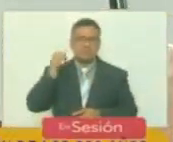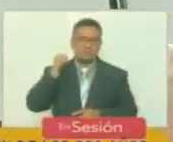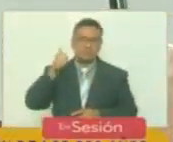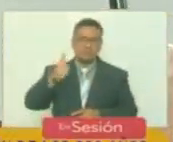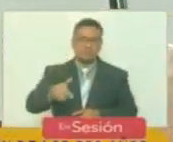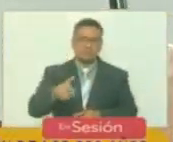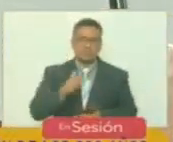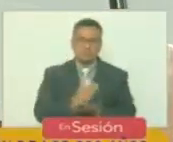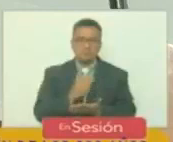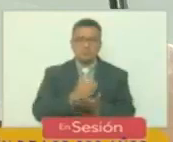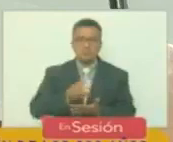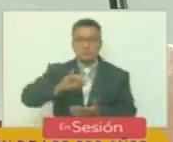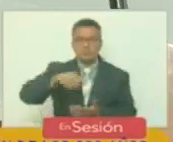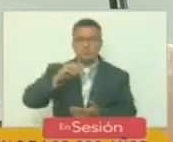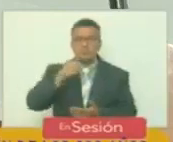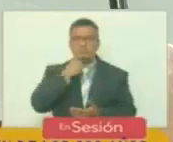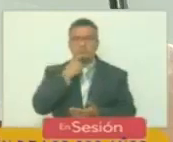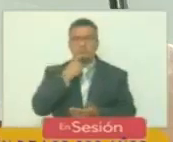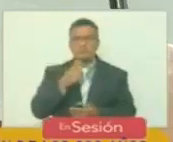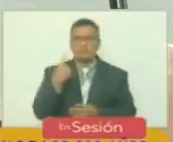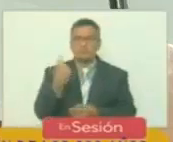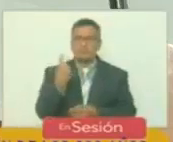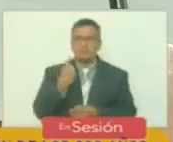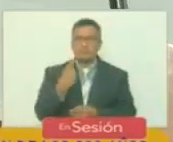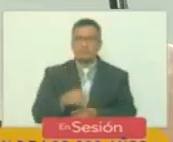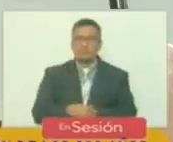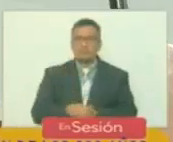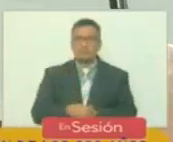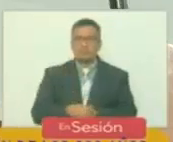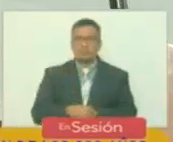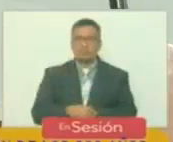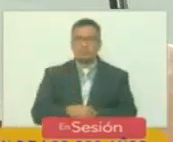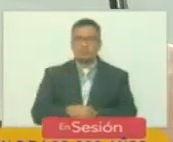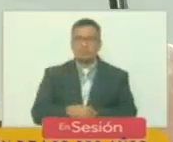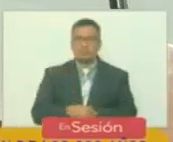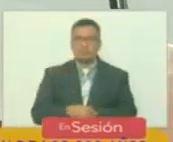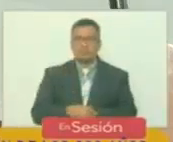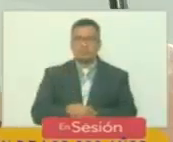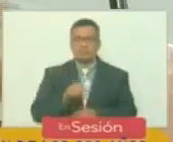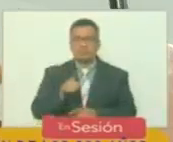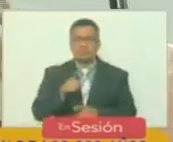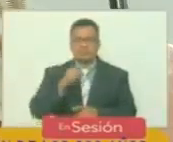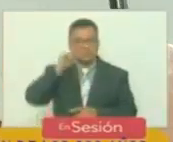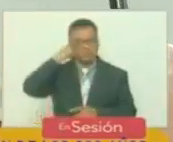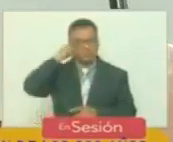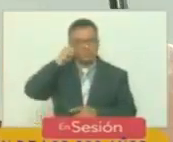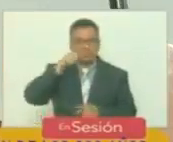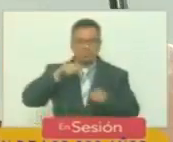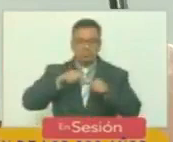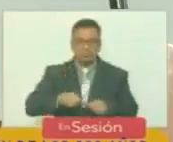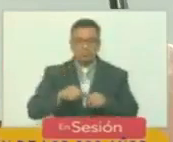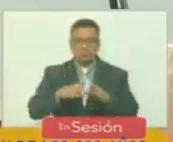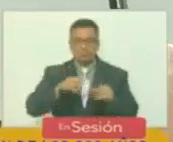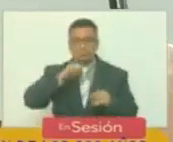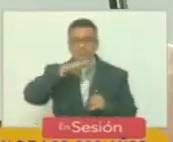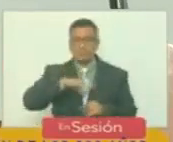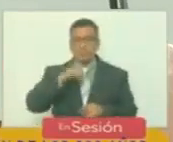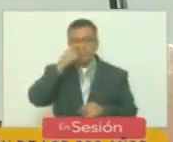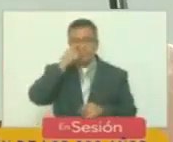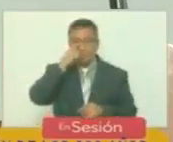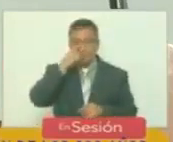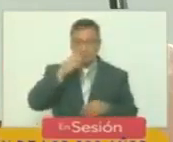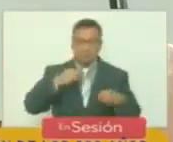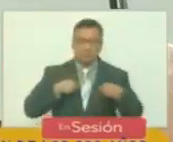José de San Martín no solo rindió homenaje a través de ese recuerdo permanente de la historia de la historia